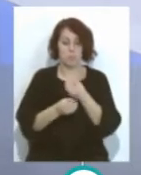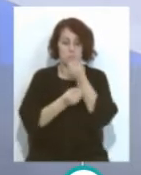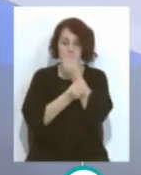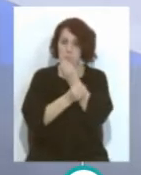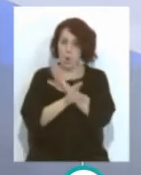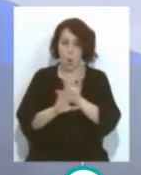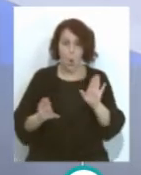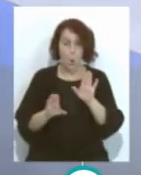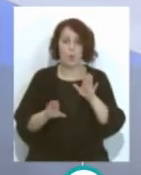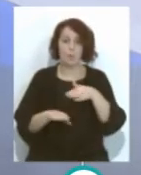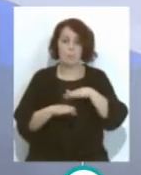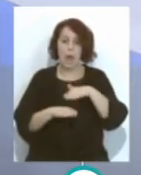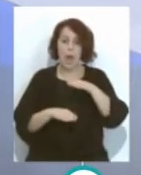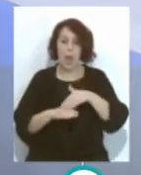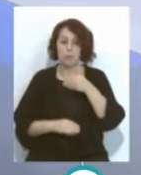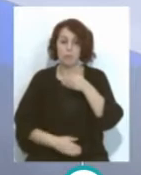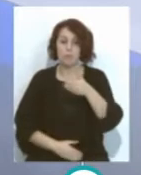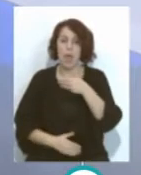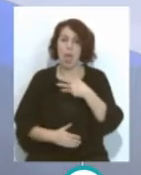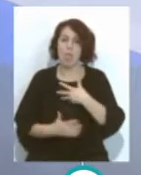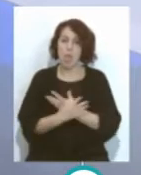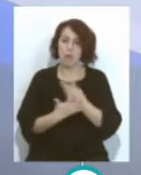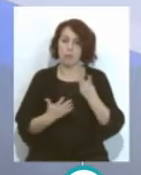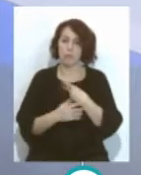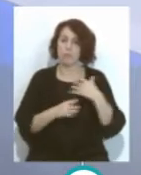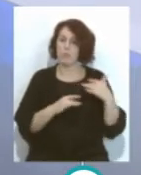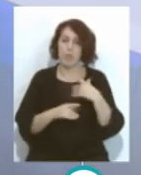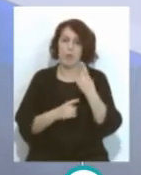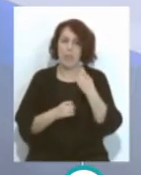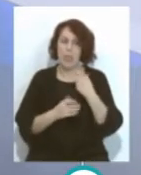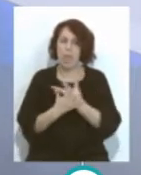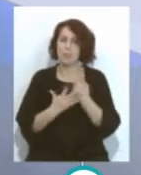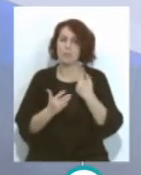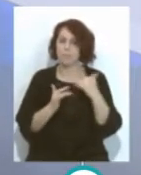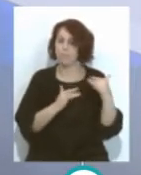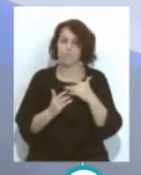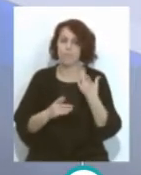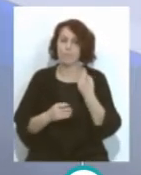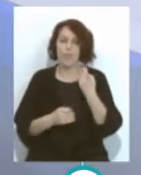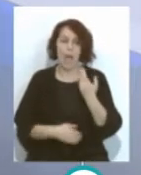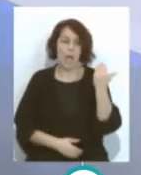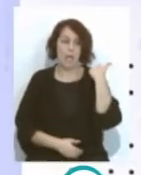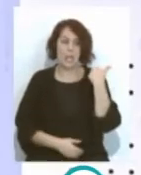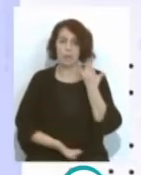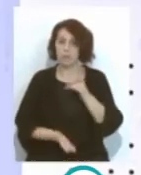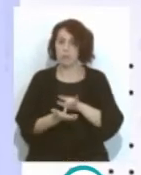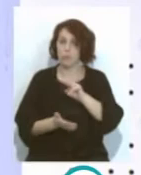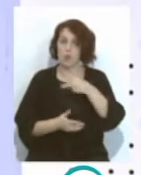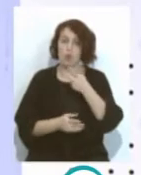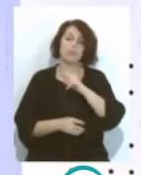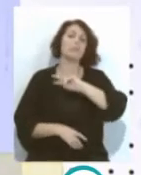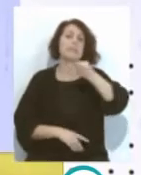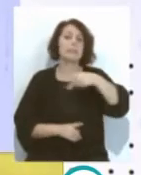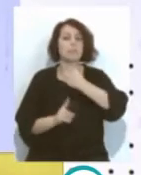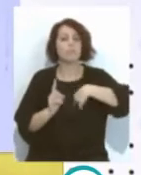Para estos 18 partidos que restan, 17 partidos Ya se jugaron dos de esta segunda vuelta,